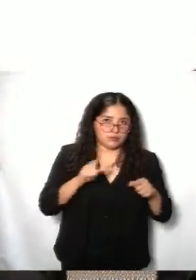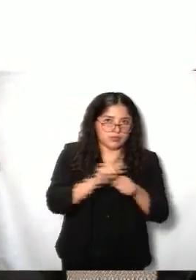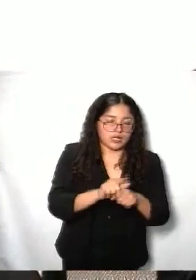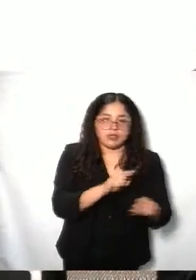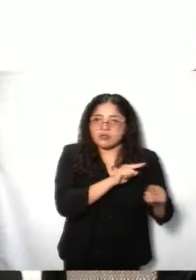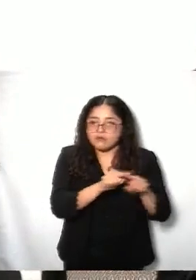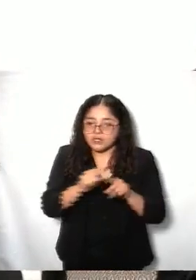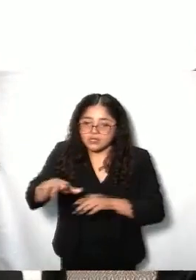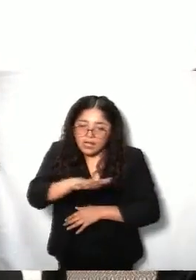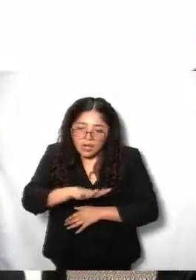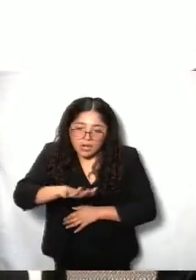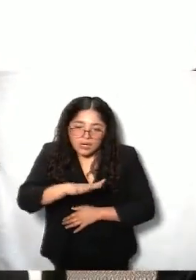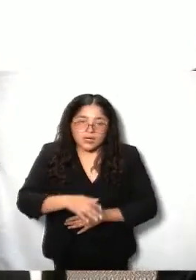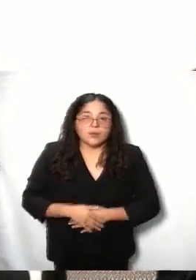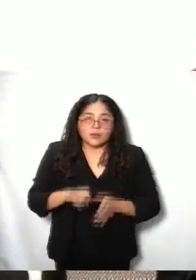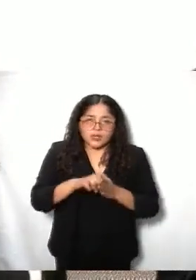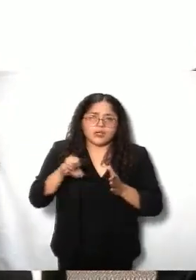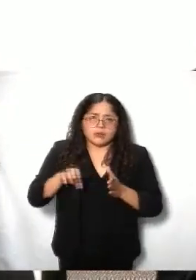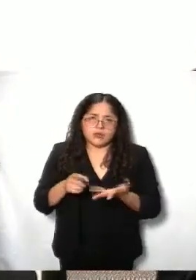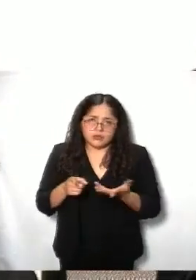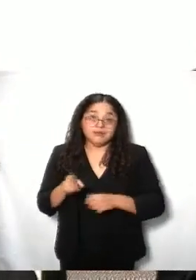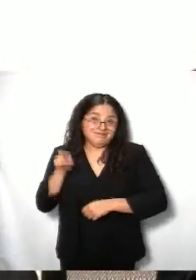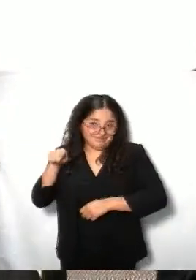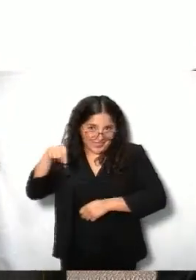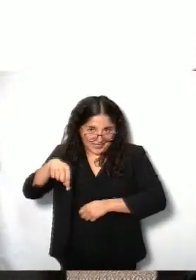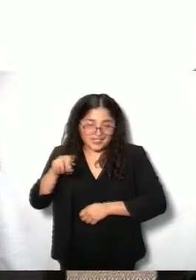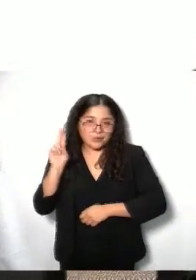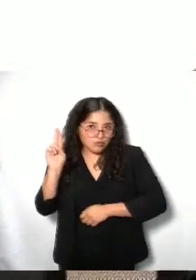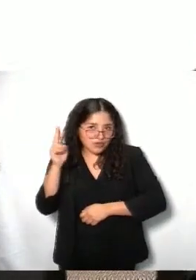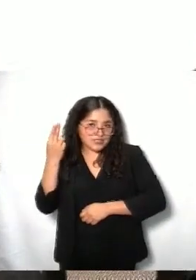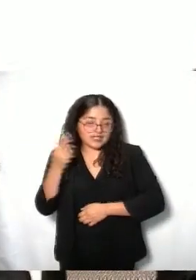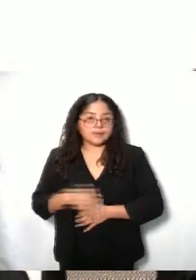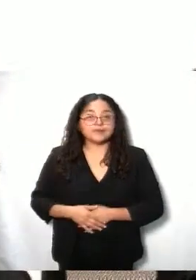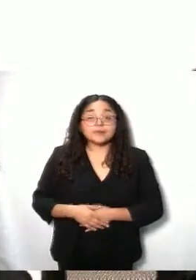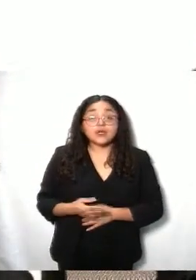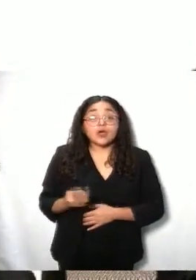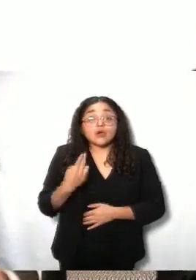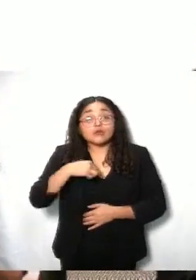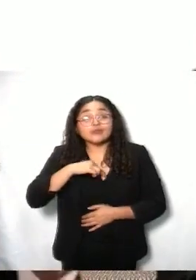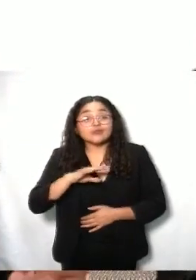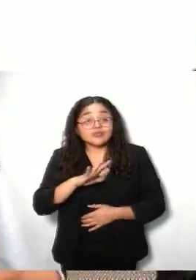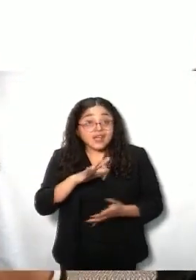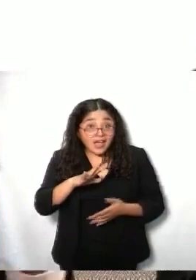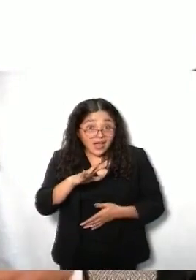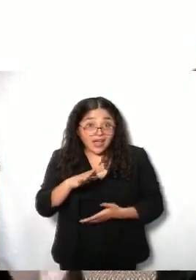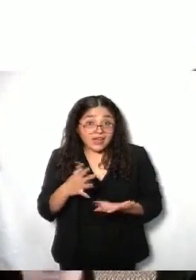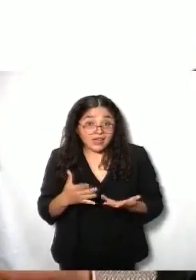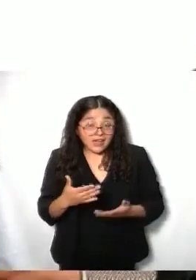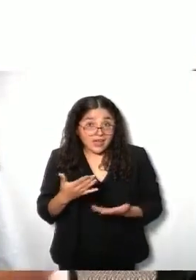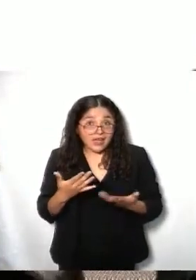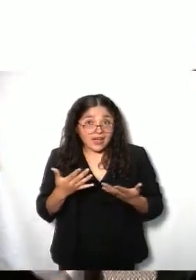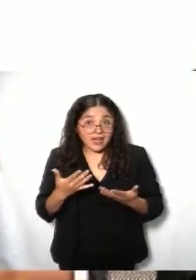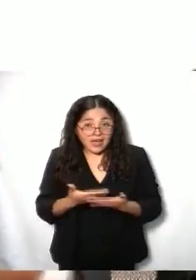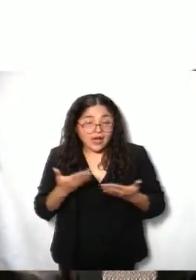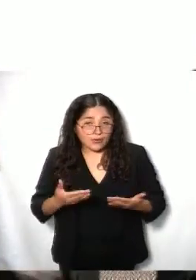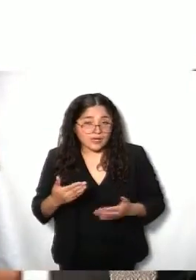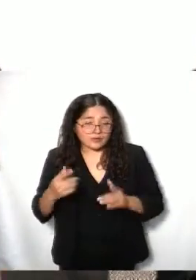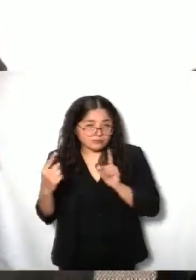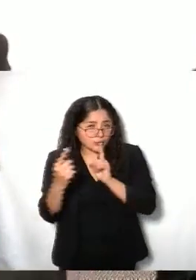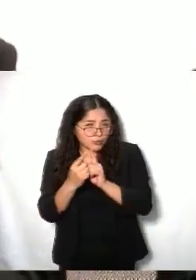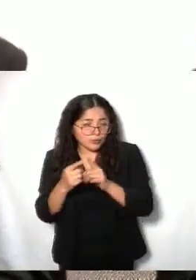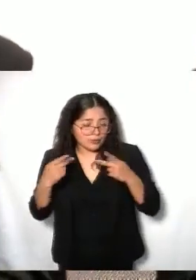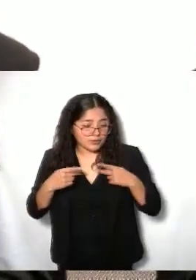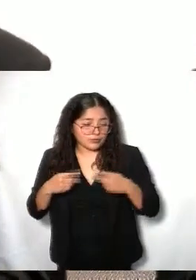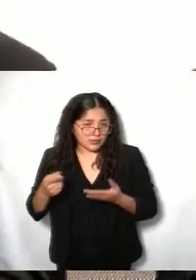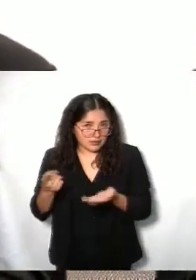Y no podía pasar desapercibido el sector universitario. Estar con las y los universitarios compartiendo lo que hacemos, lo que hacemos de